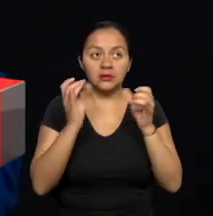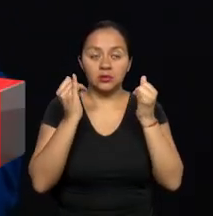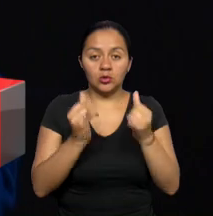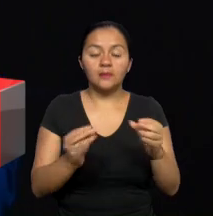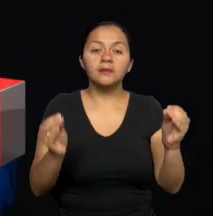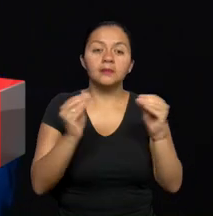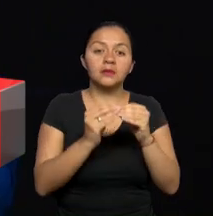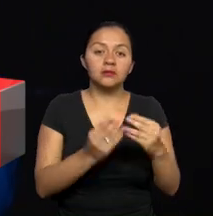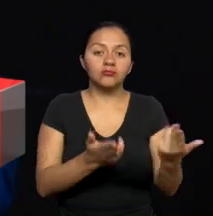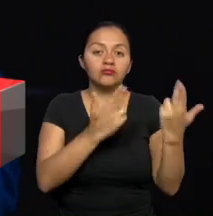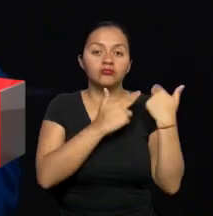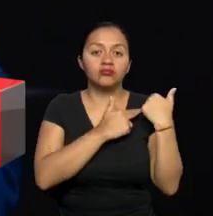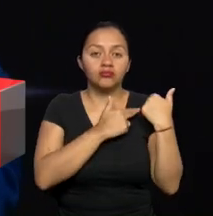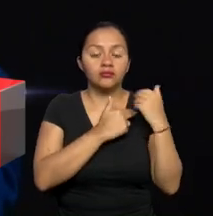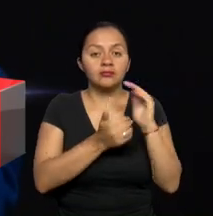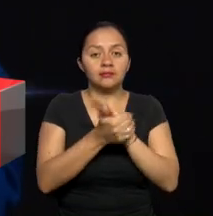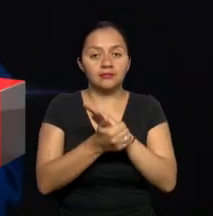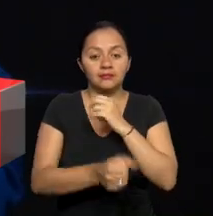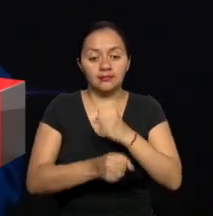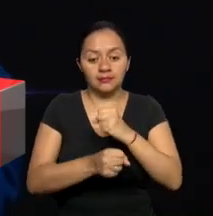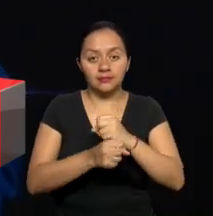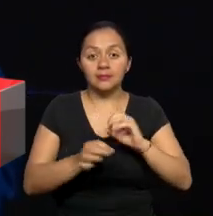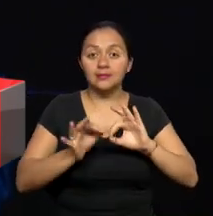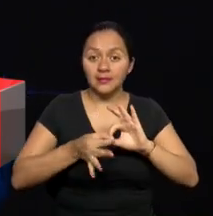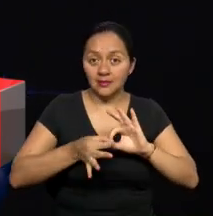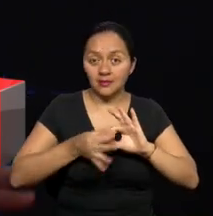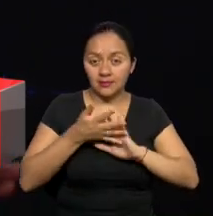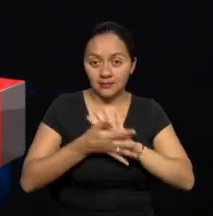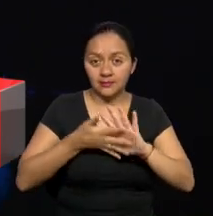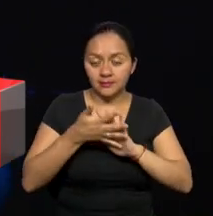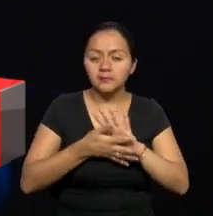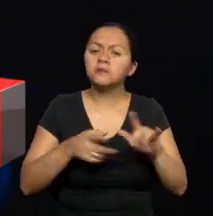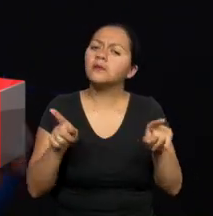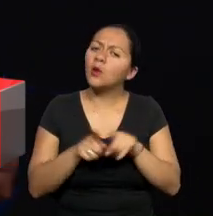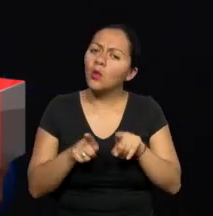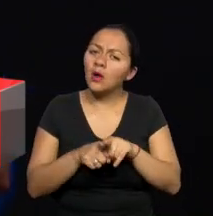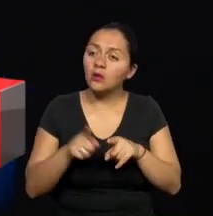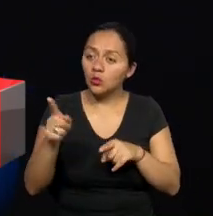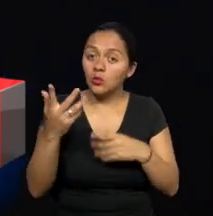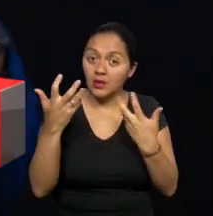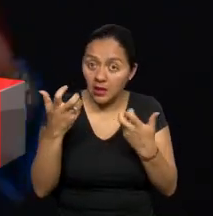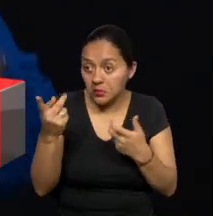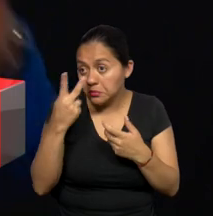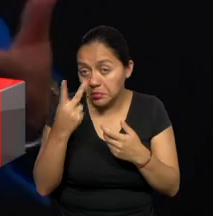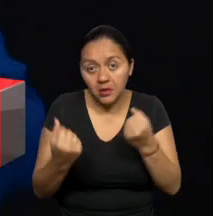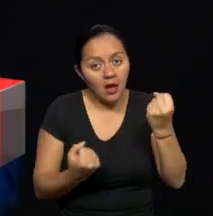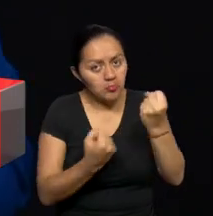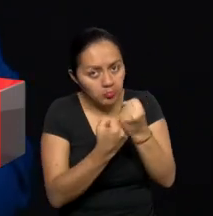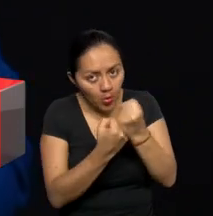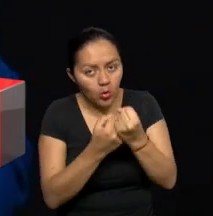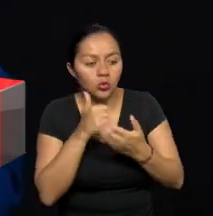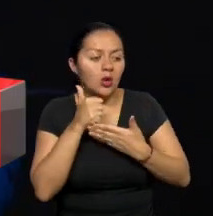que tenemos de las competencias laborales de los intérpretes de lengua de señas. Así como ustedes dicen, quieren dar una ayuda, un apoyo a los diferentes